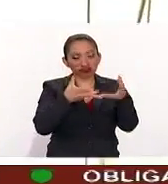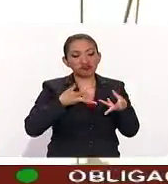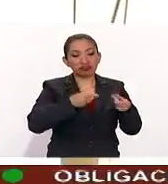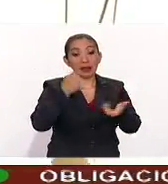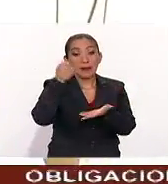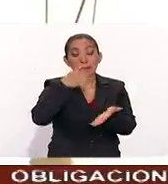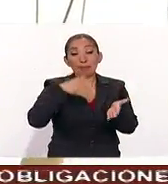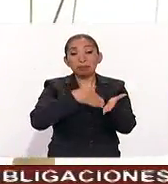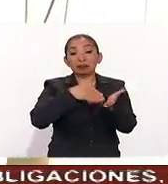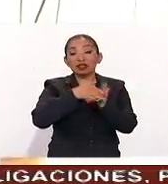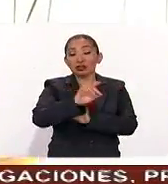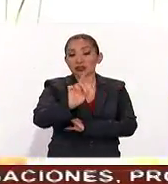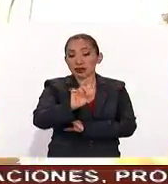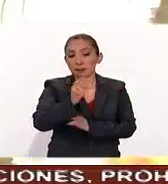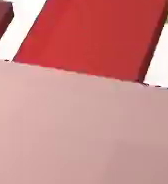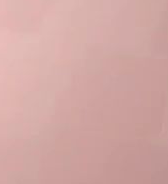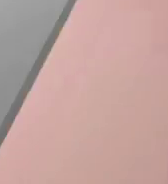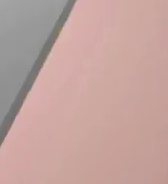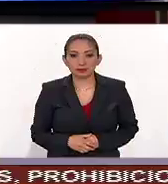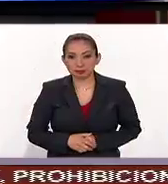inversión de mil millones de pesos.